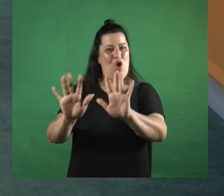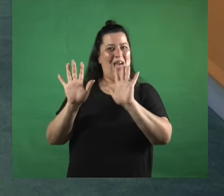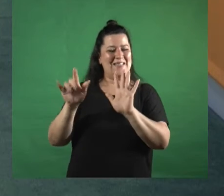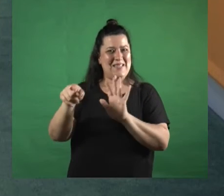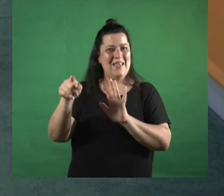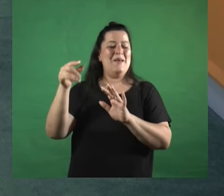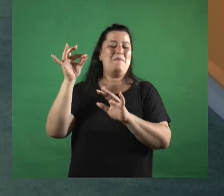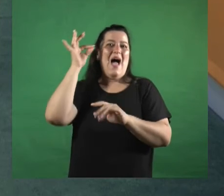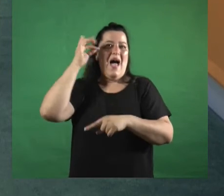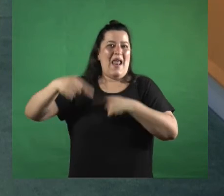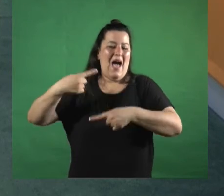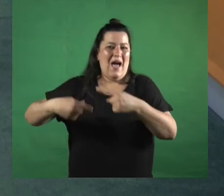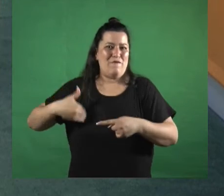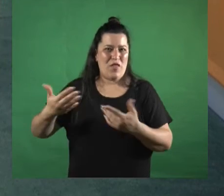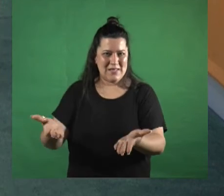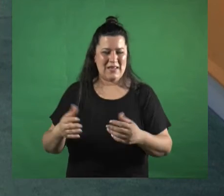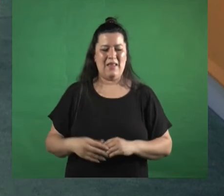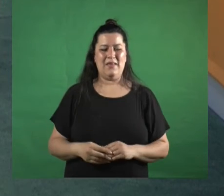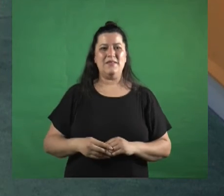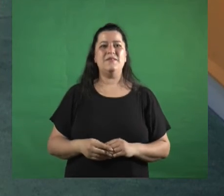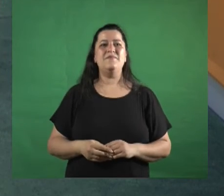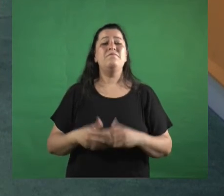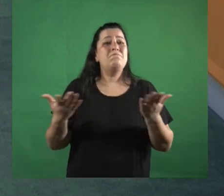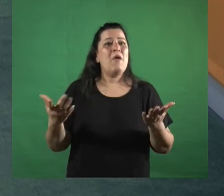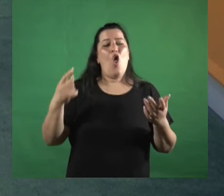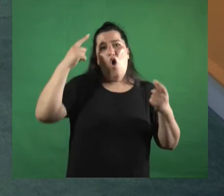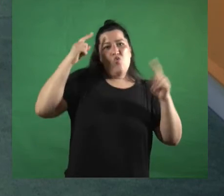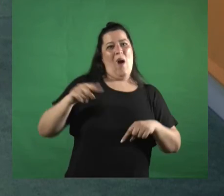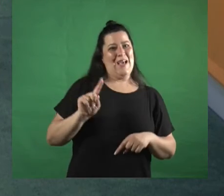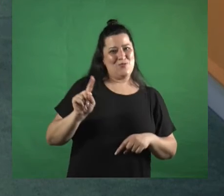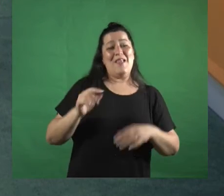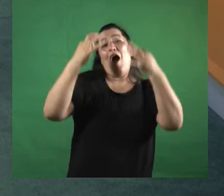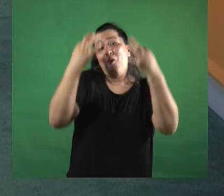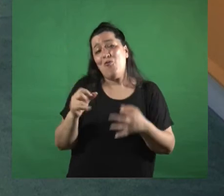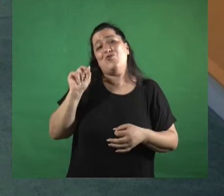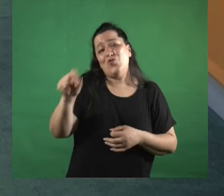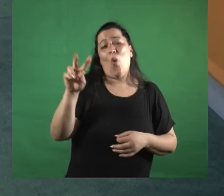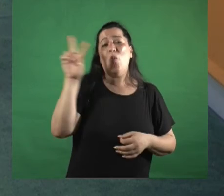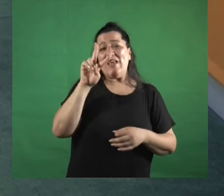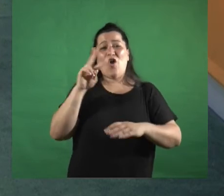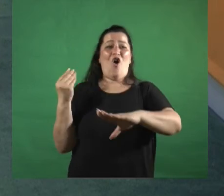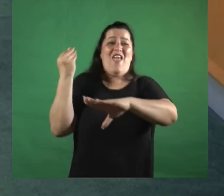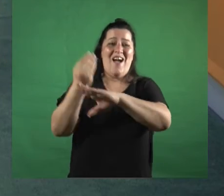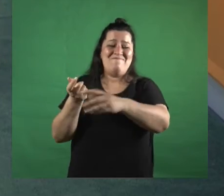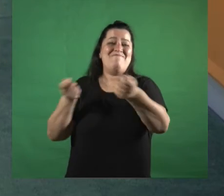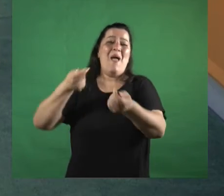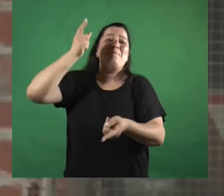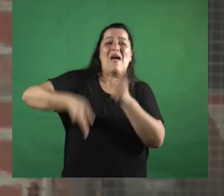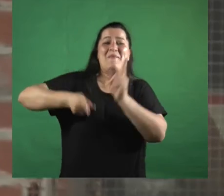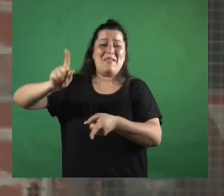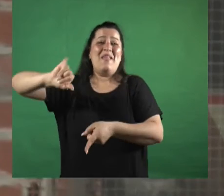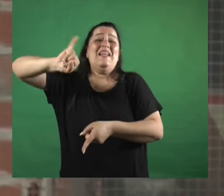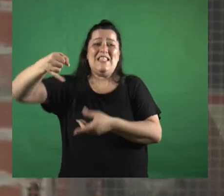para el reconocimiento histórico de la comunidad afro argentina y claro no fue casualidad que fuese en tu gestión y que fuese vos la que respaldase